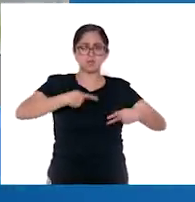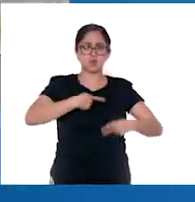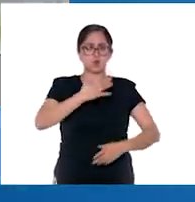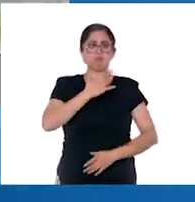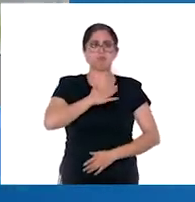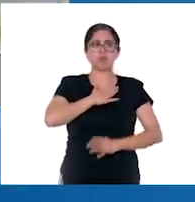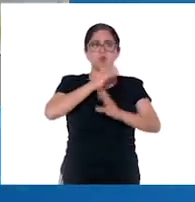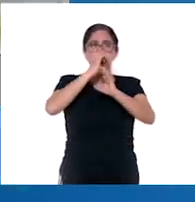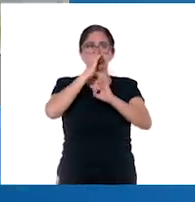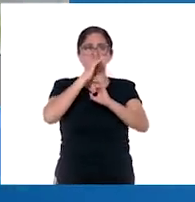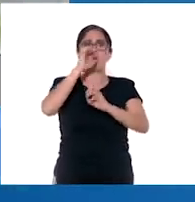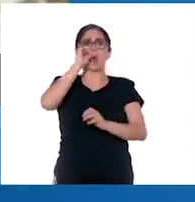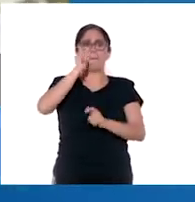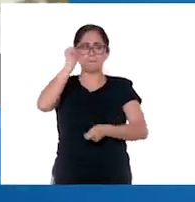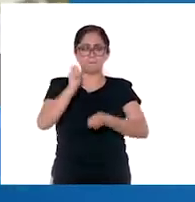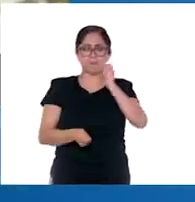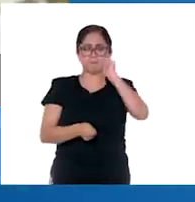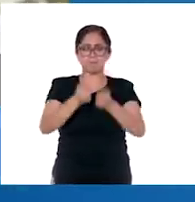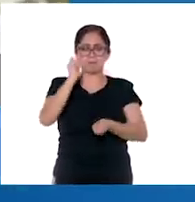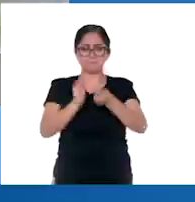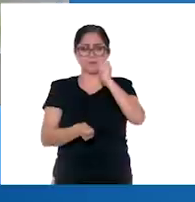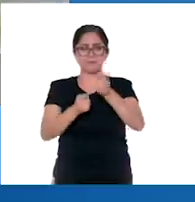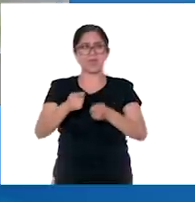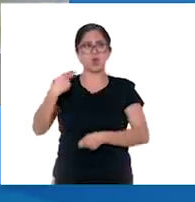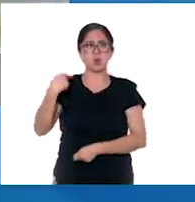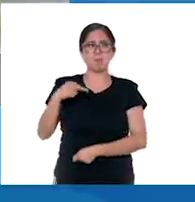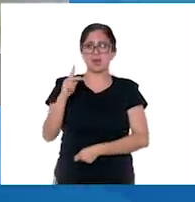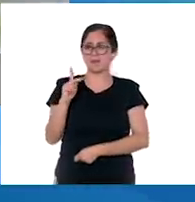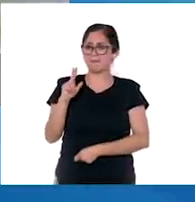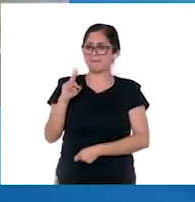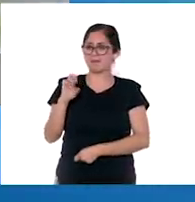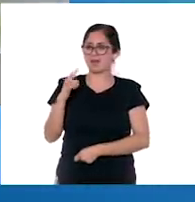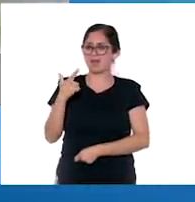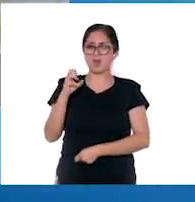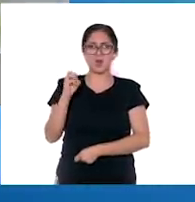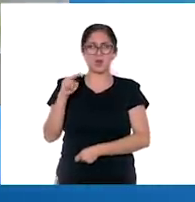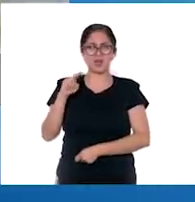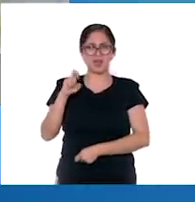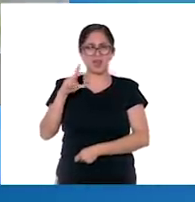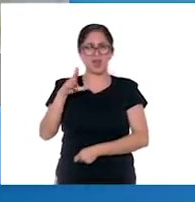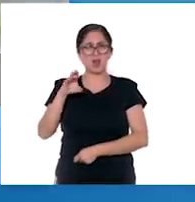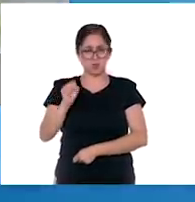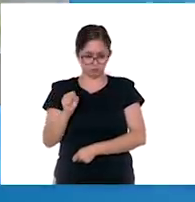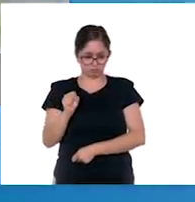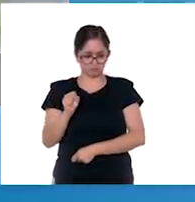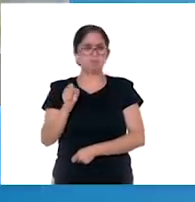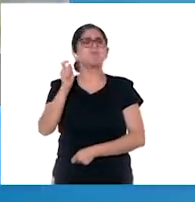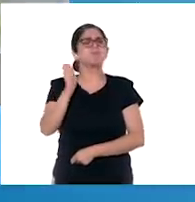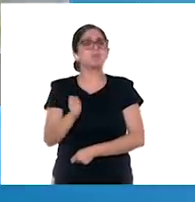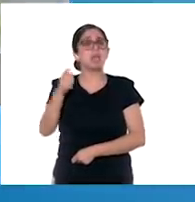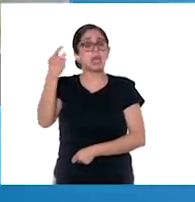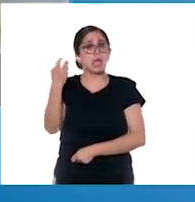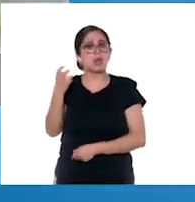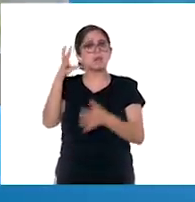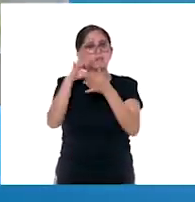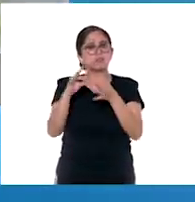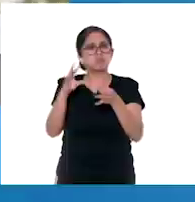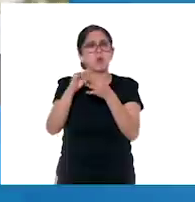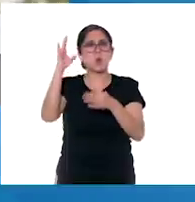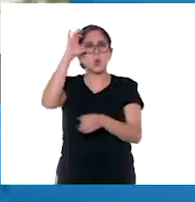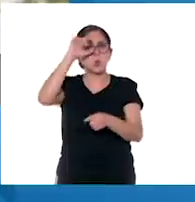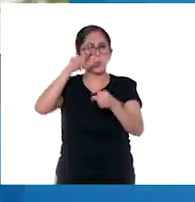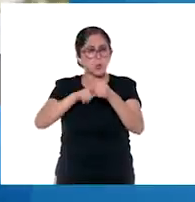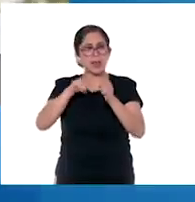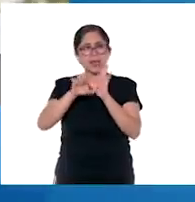tambores, los pregoneros, ¿no? Y es interesante porque hay menciones de esta en la parte de lo cultural, por ejemplo, en lo musical,